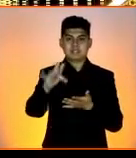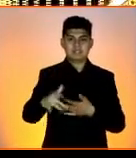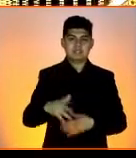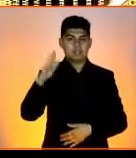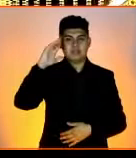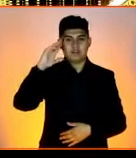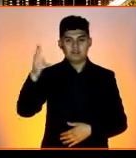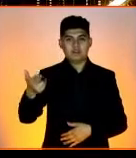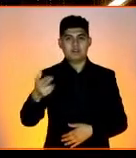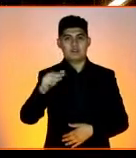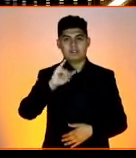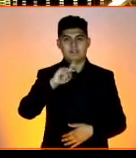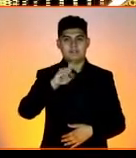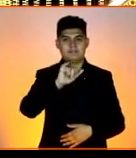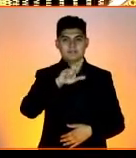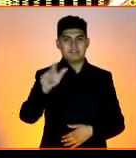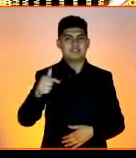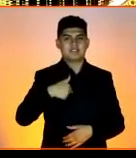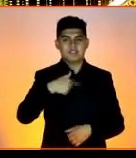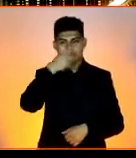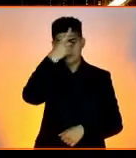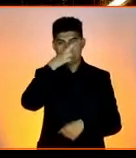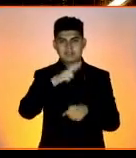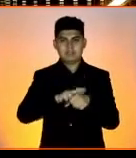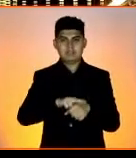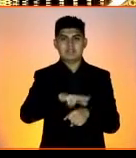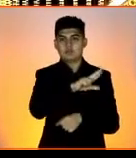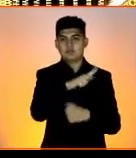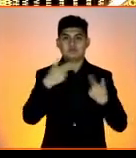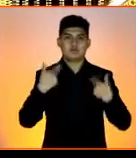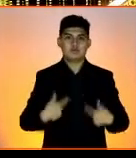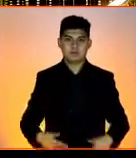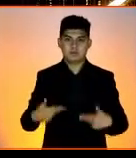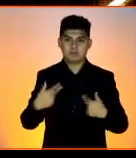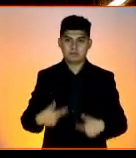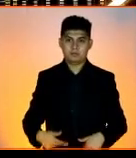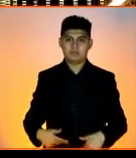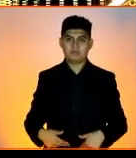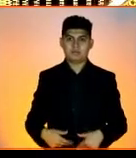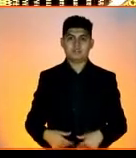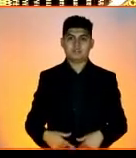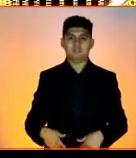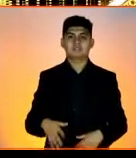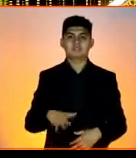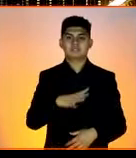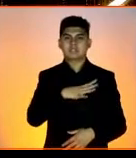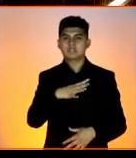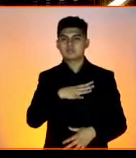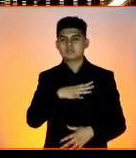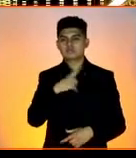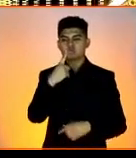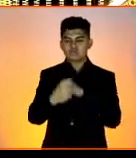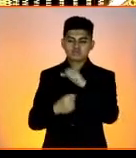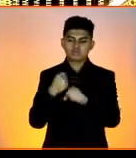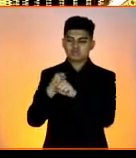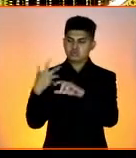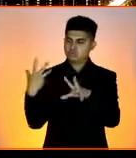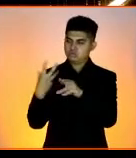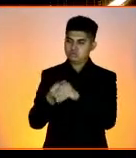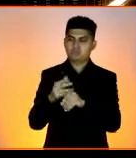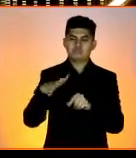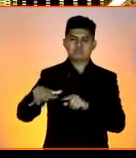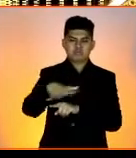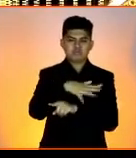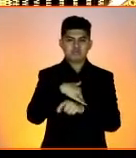Hola, soy Rodrigo Navarro, soy director de recursos humanos de la empresa Productos Mave, y llevamos un año siendo una empresa socialmente